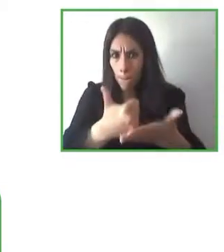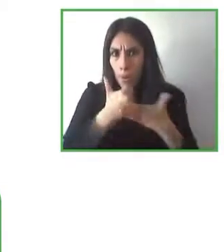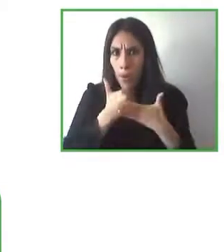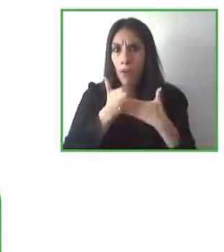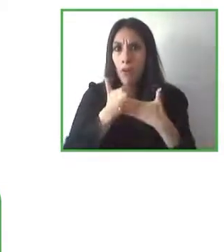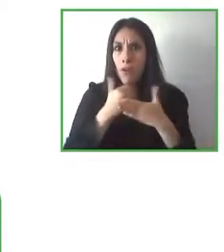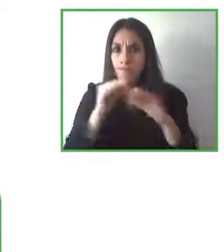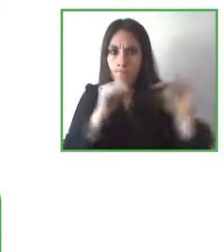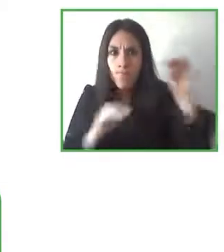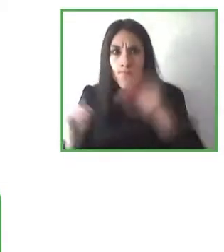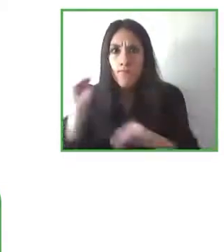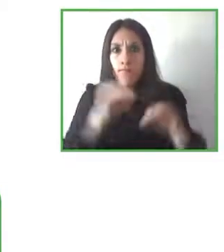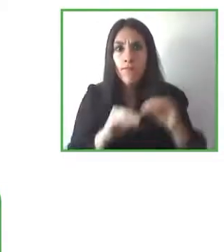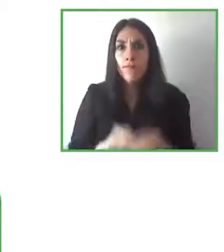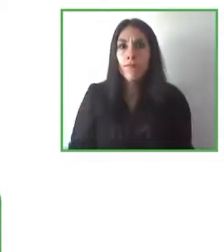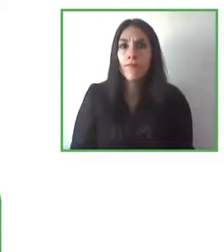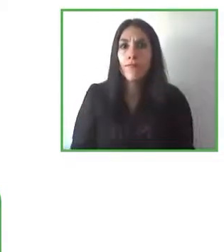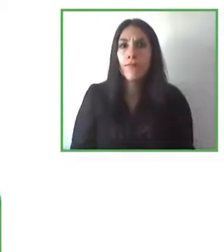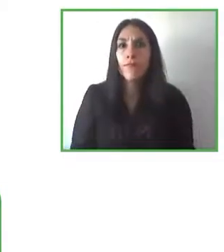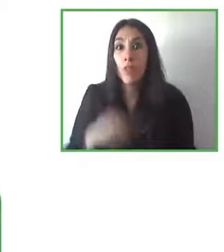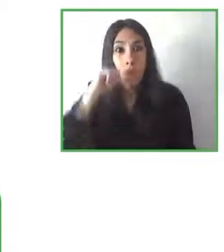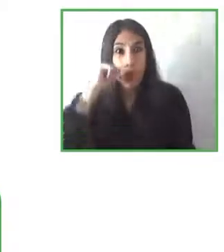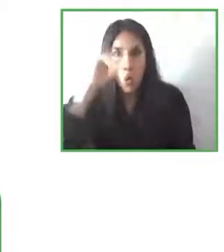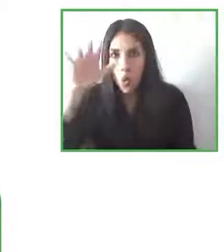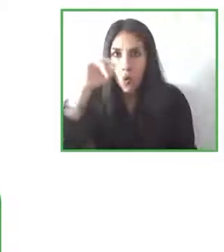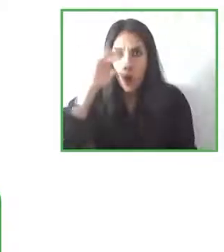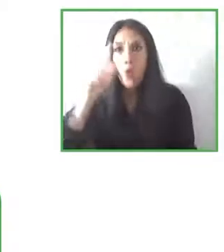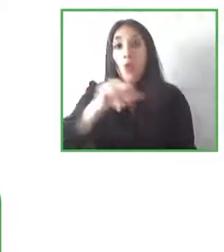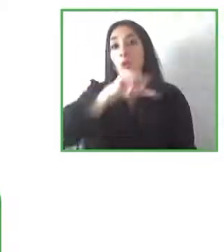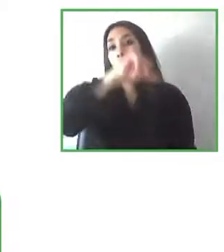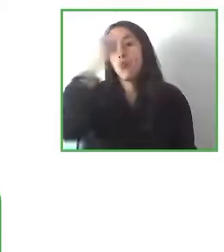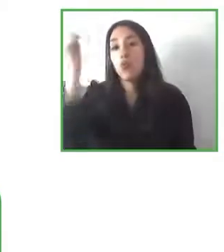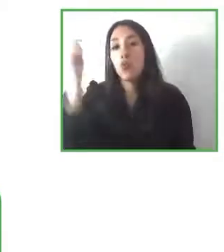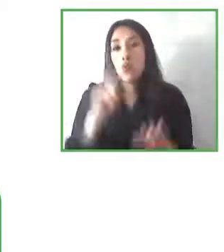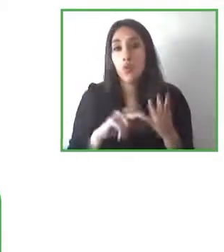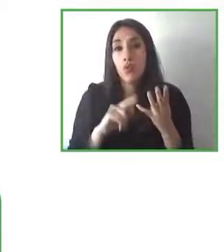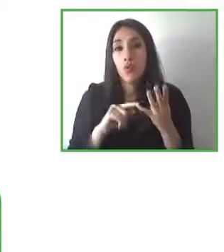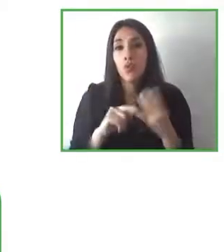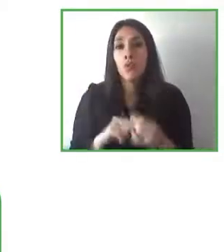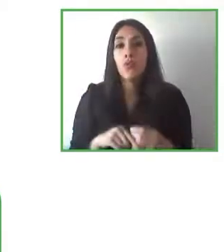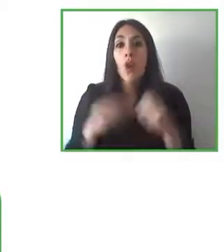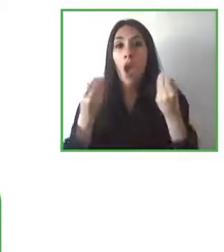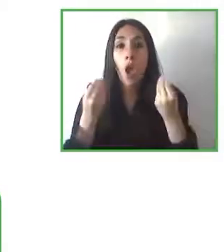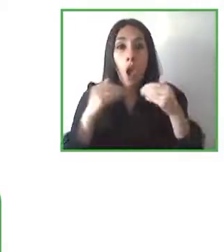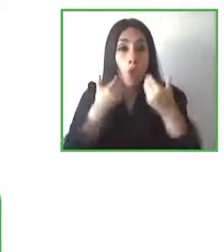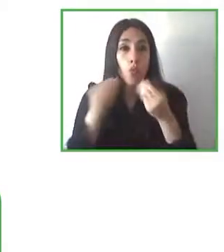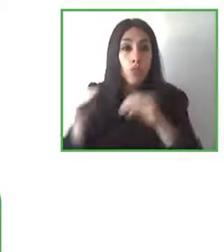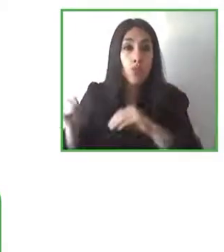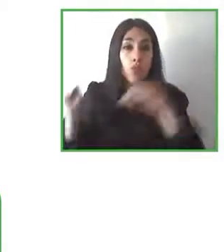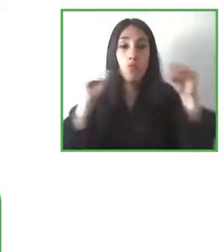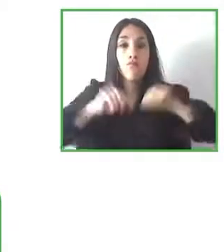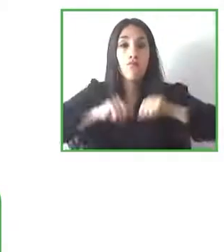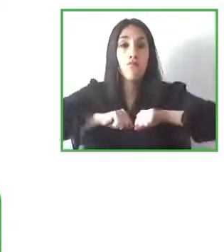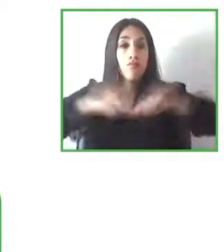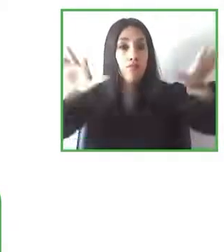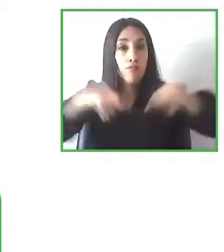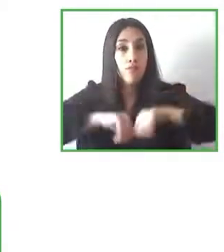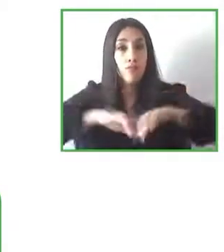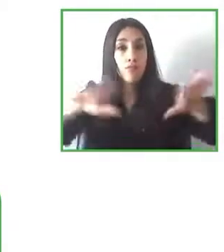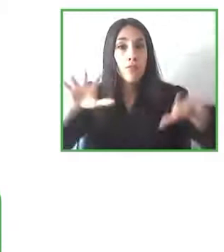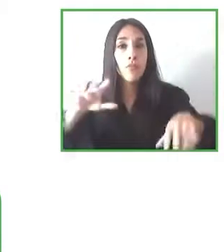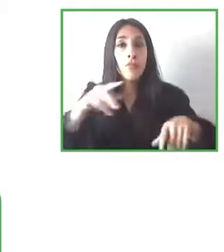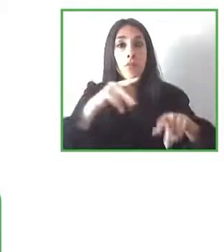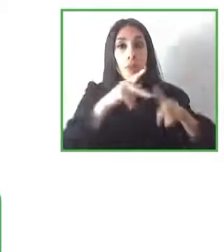comentando pues el cómo escalarlo a distintas partes del mundo a distintos contextos para que bueno pues para que el mayor número